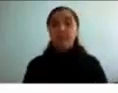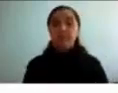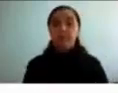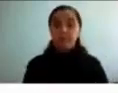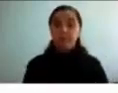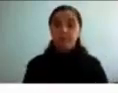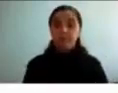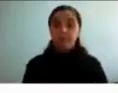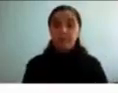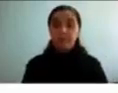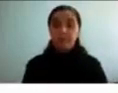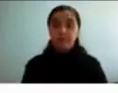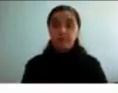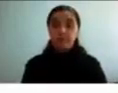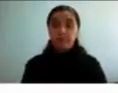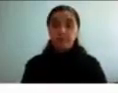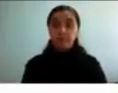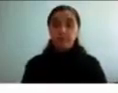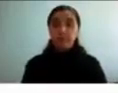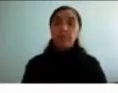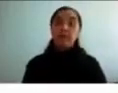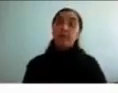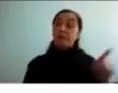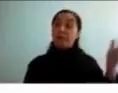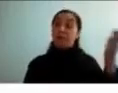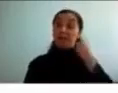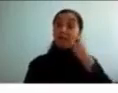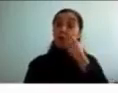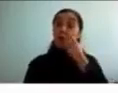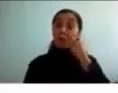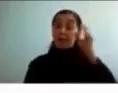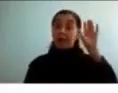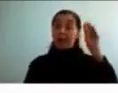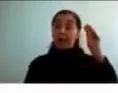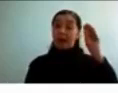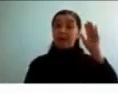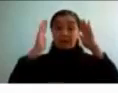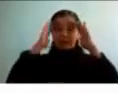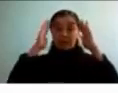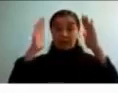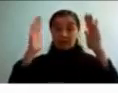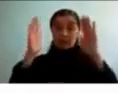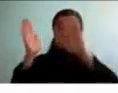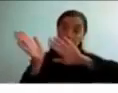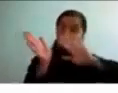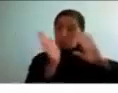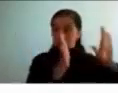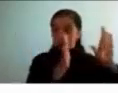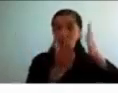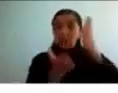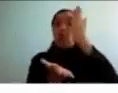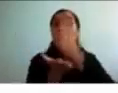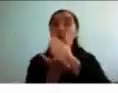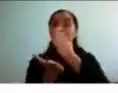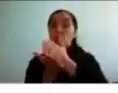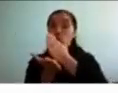Es verdad que Tomás ha hablado de la atención pero en este caso yo voy a hablar de lo que es la conducta atencional o la atención ejecutiva.